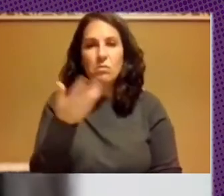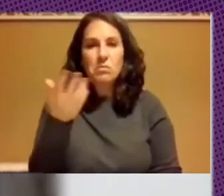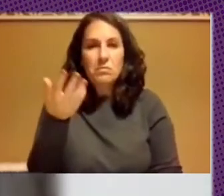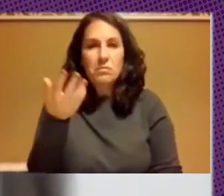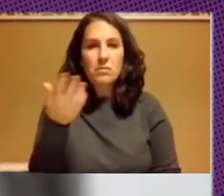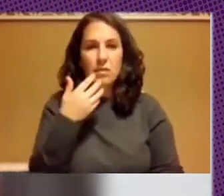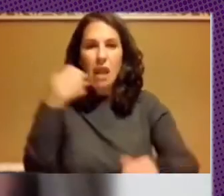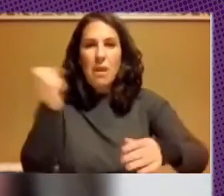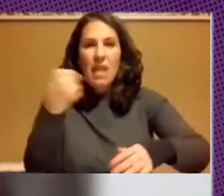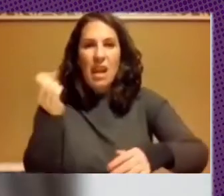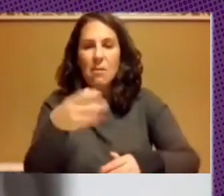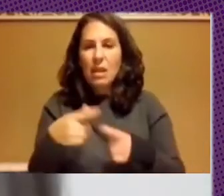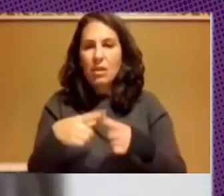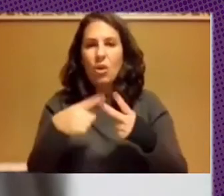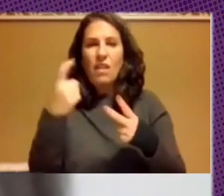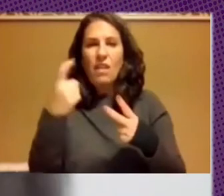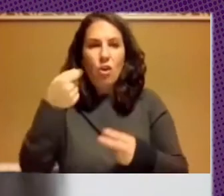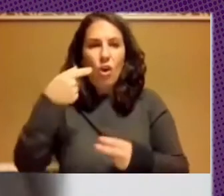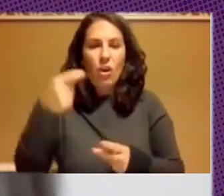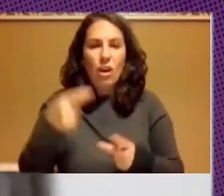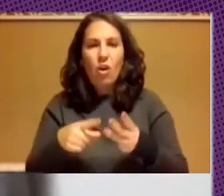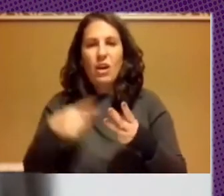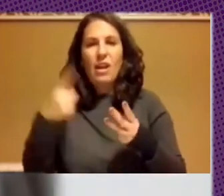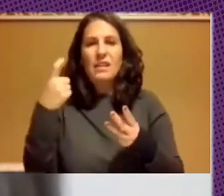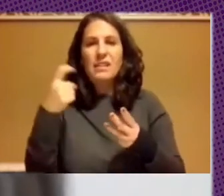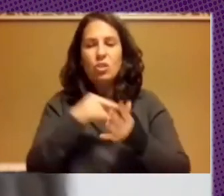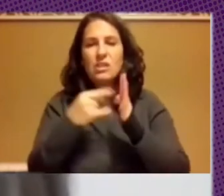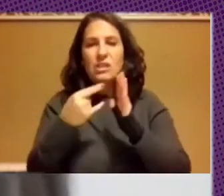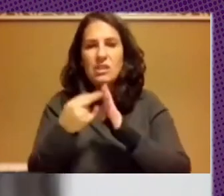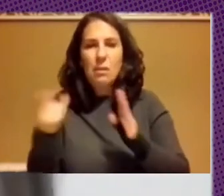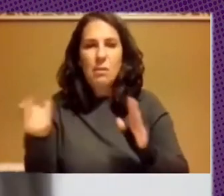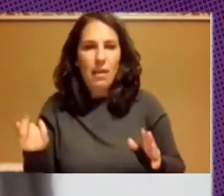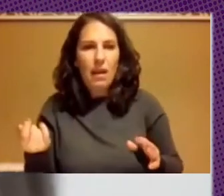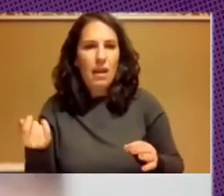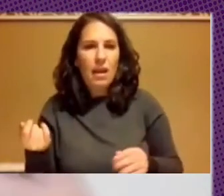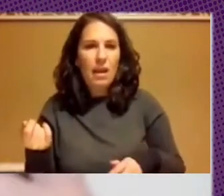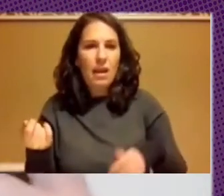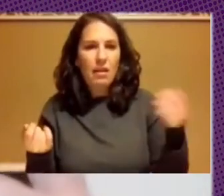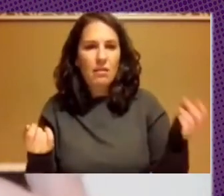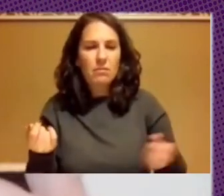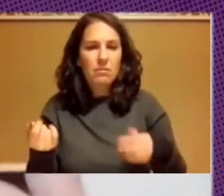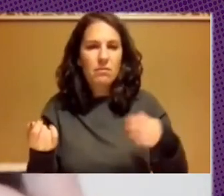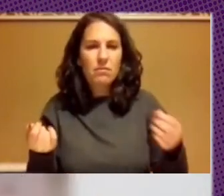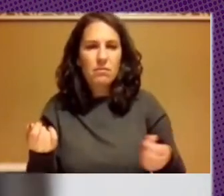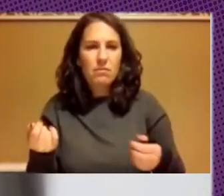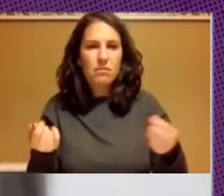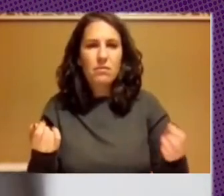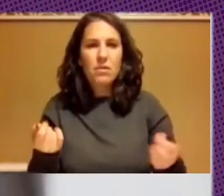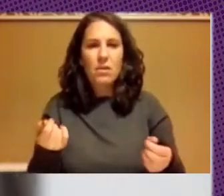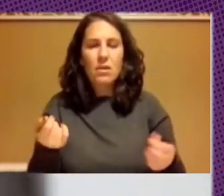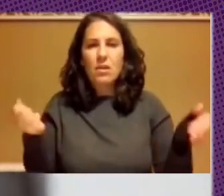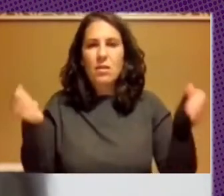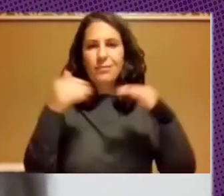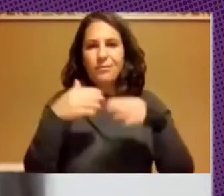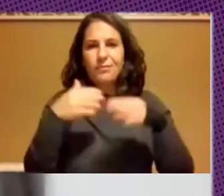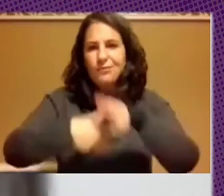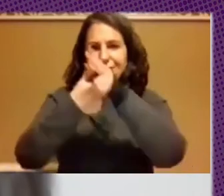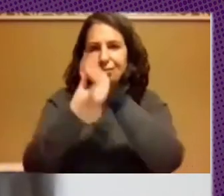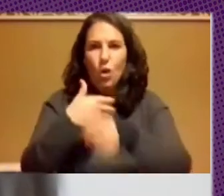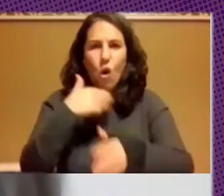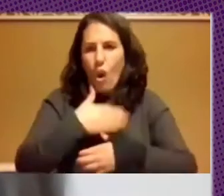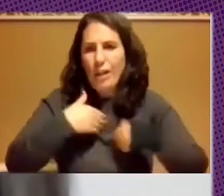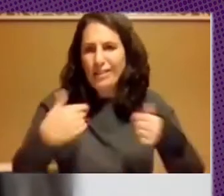almacenamiento necesito tener correo necesito tener un sistema de conferencia web lo que fuera